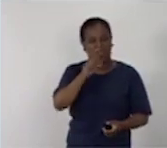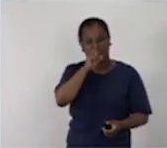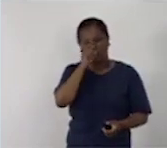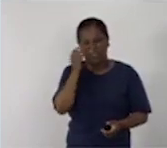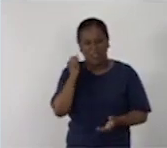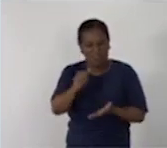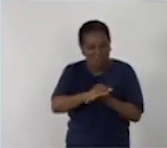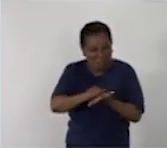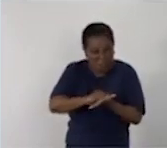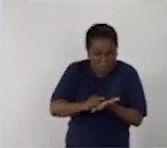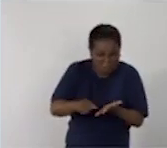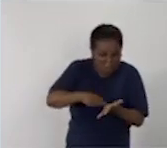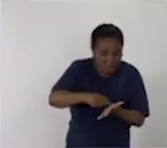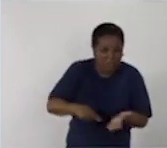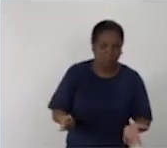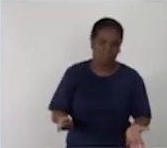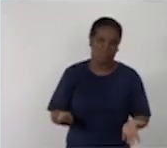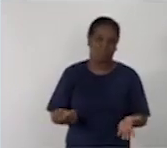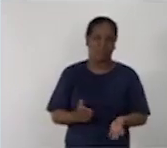ven tan feos.